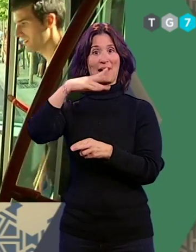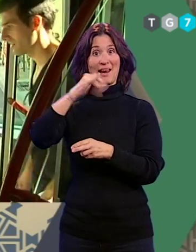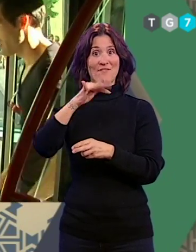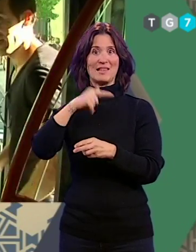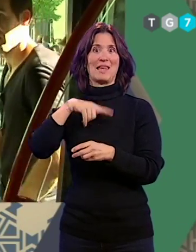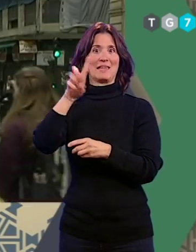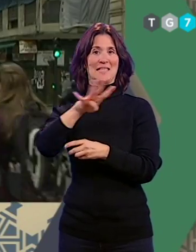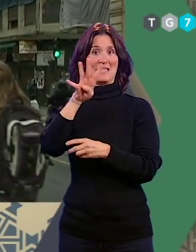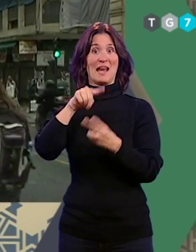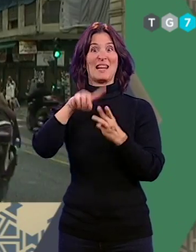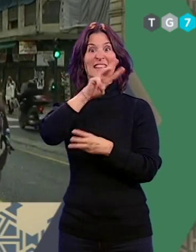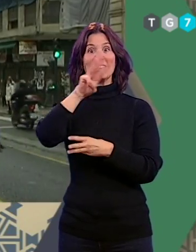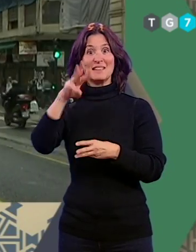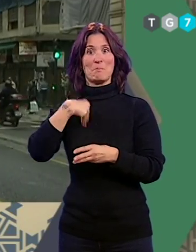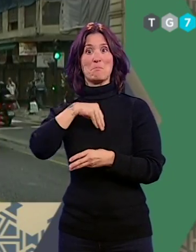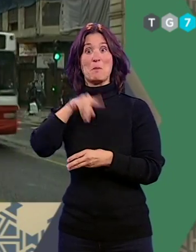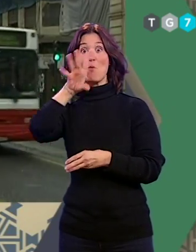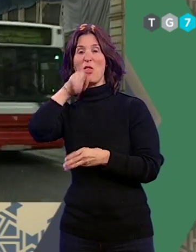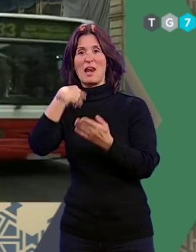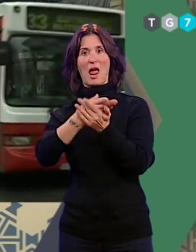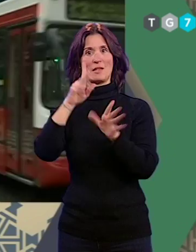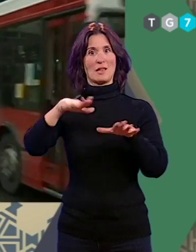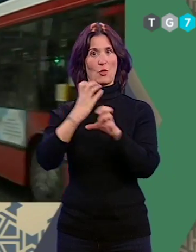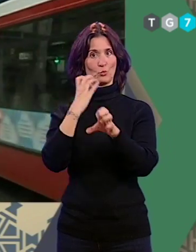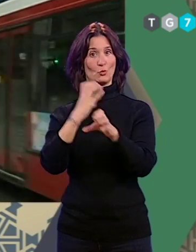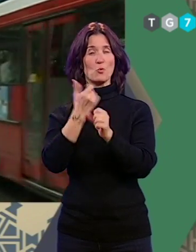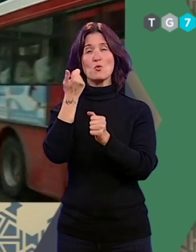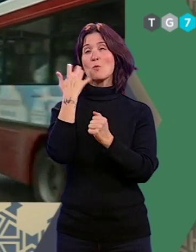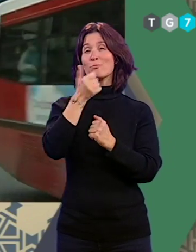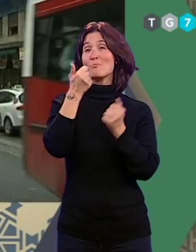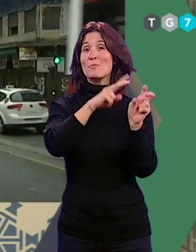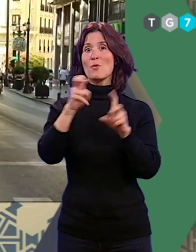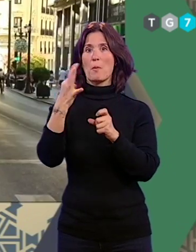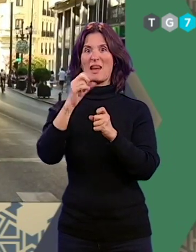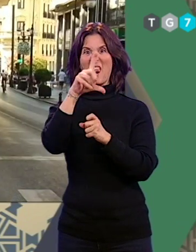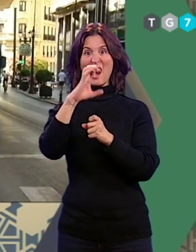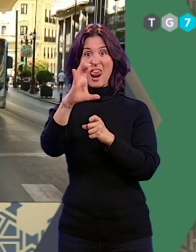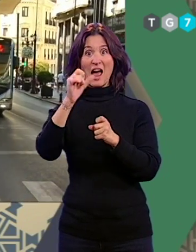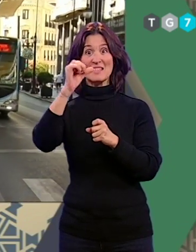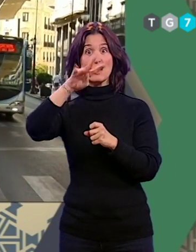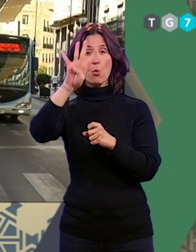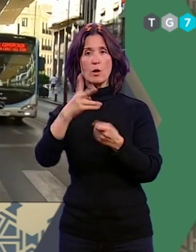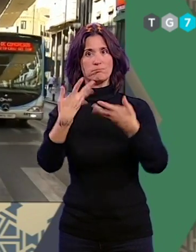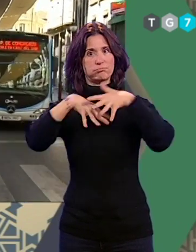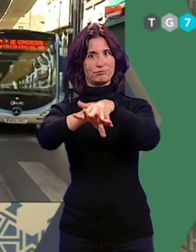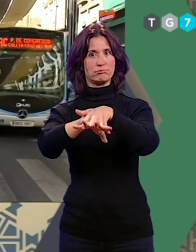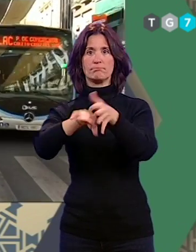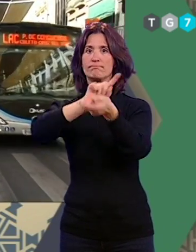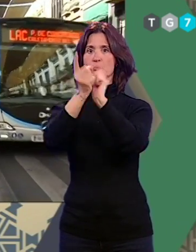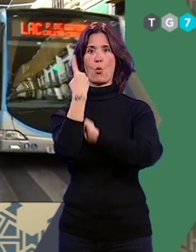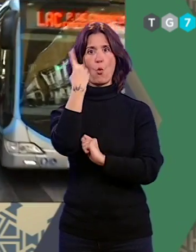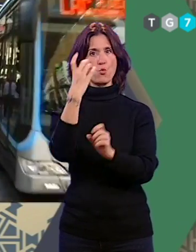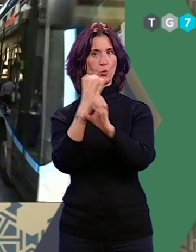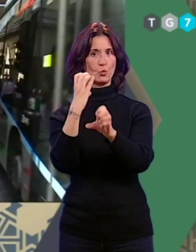entre Cenes de la Vega y la estación de autobuses. La novedad más importante será la fusión de la LAC y la SN4 en una única línea,